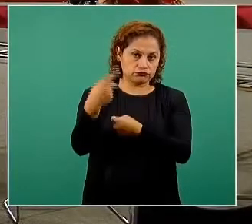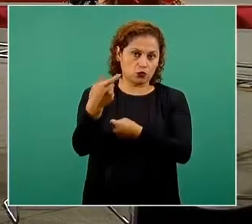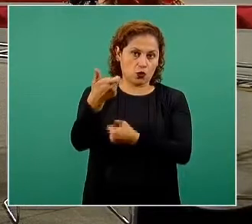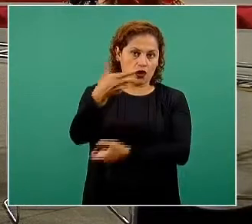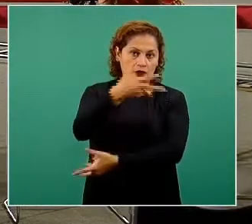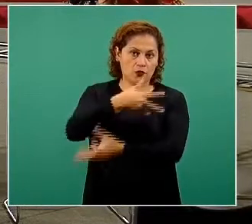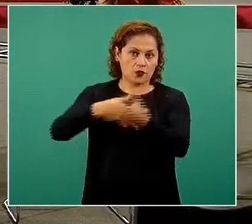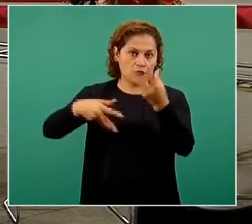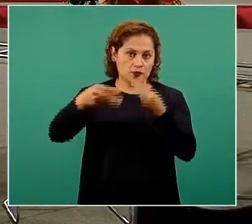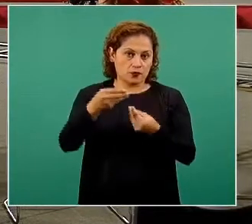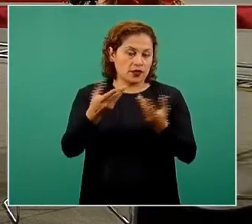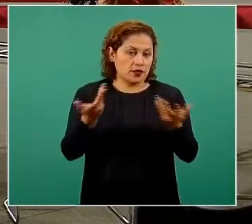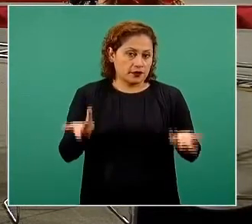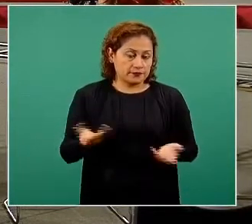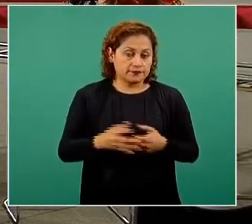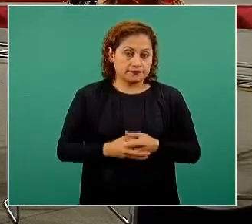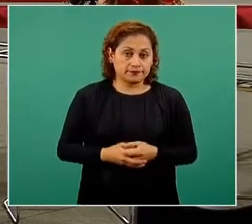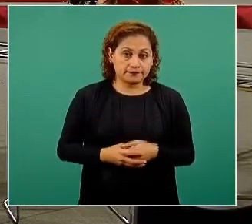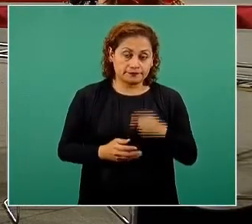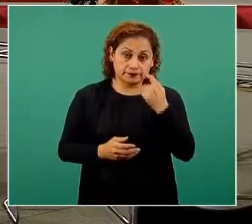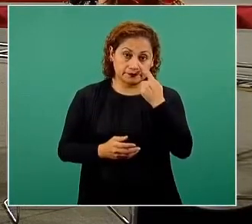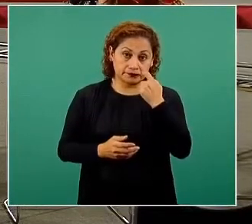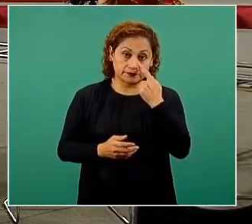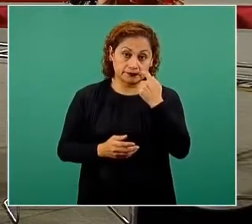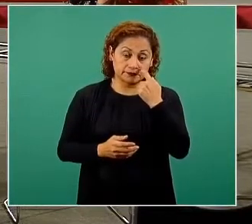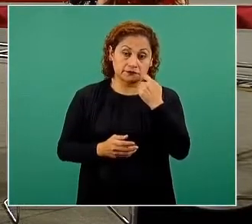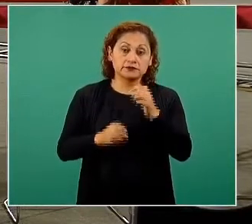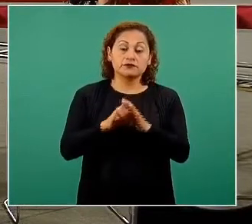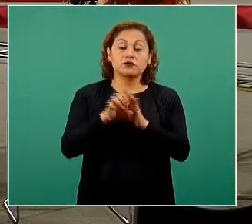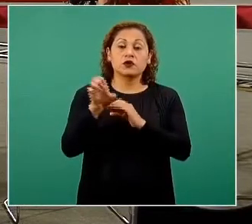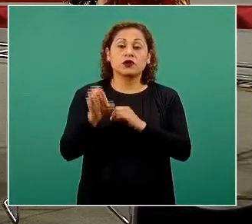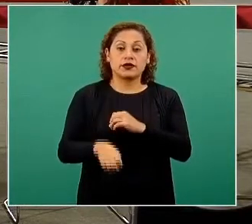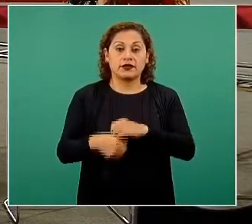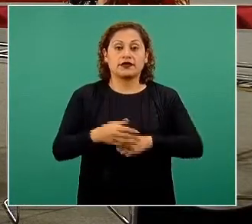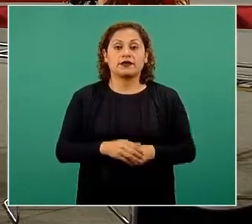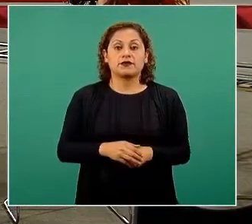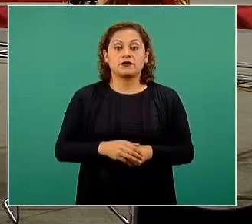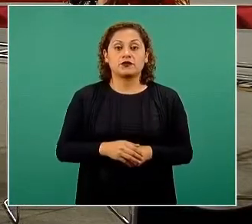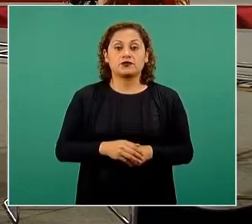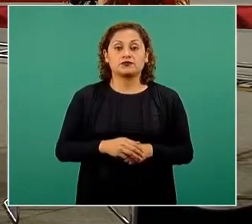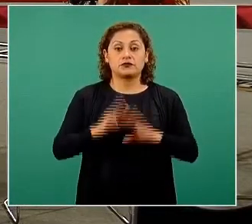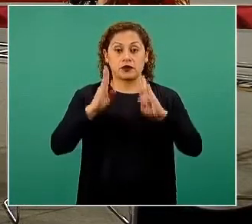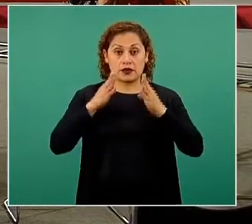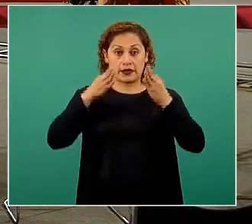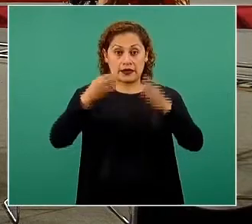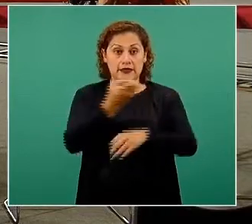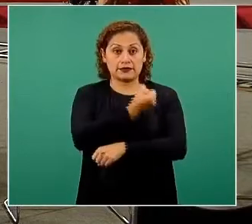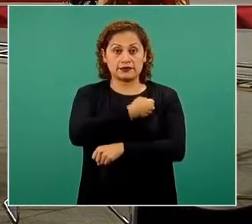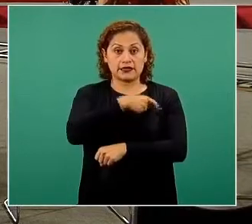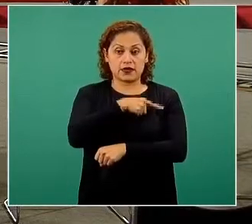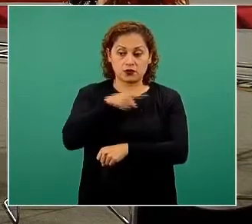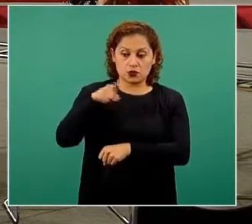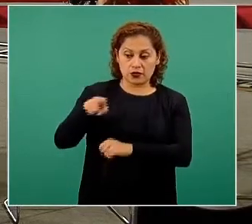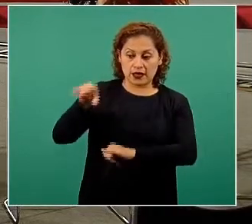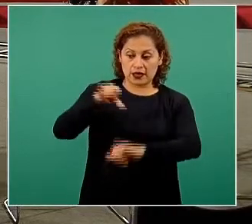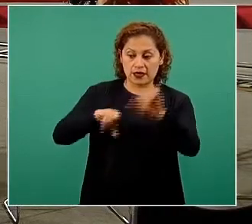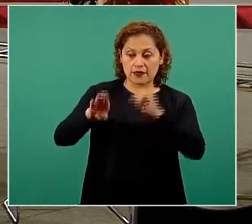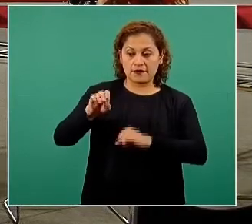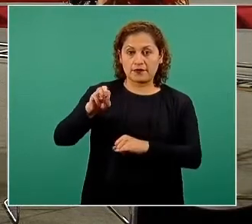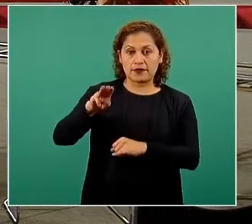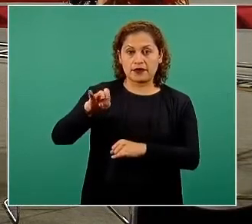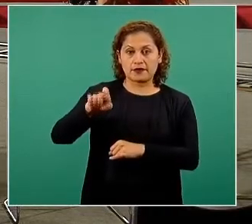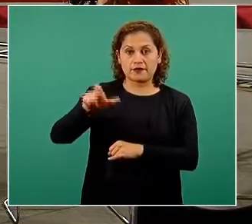Toda proporción guardada, podríamos considerar que para el sector salud, Virmex es como el Pemex para México